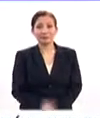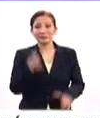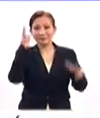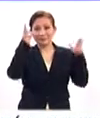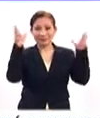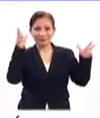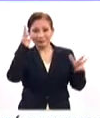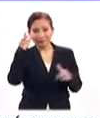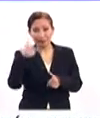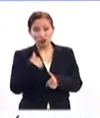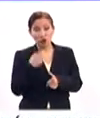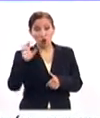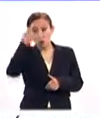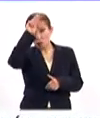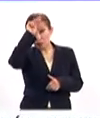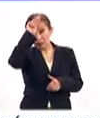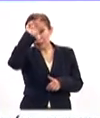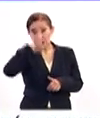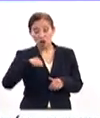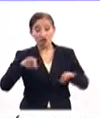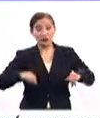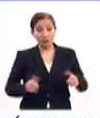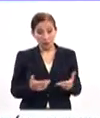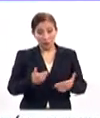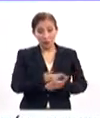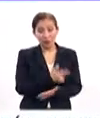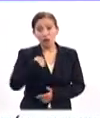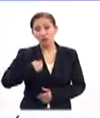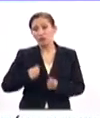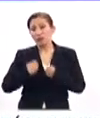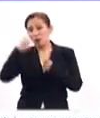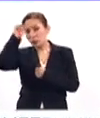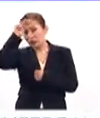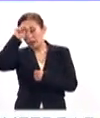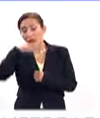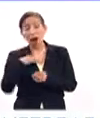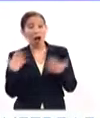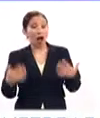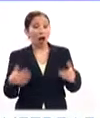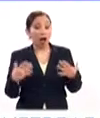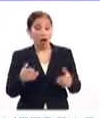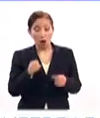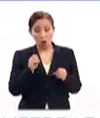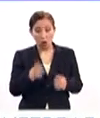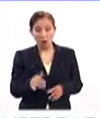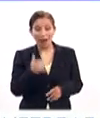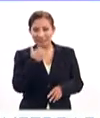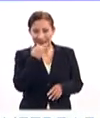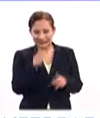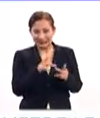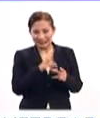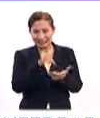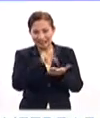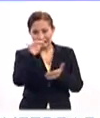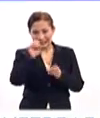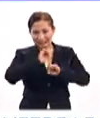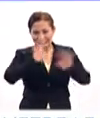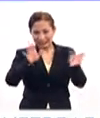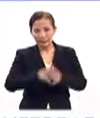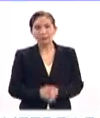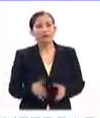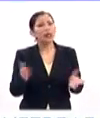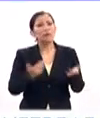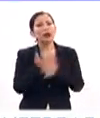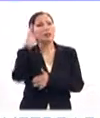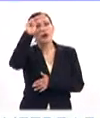Hola, estoy en Monterrey. Soy de Chiapas, pero ahorita estoy viviendo en Monterrey. Aquí estoy trabajando. Ah, perfecto. Muchas gracias por la aclaración.